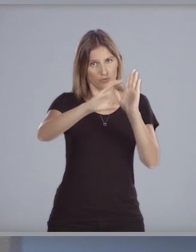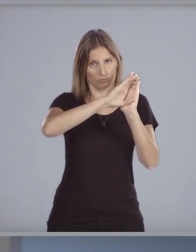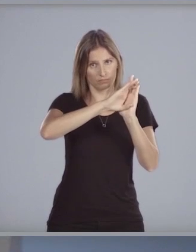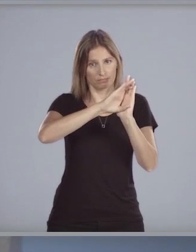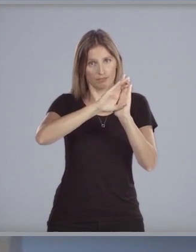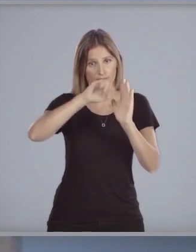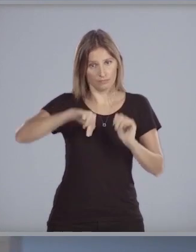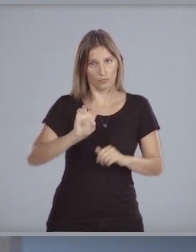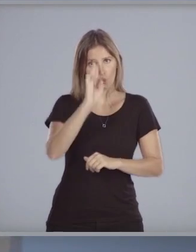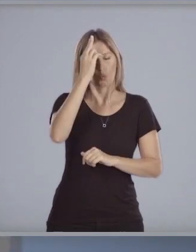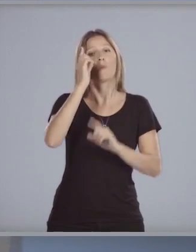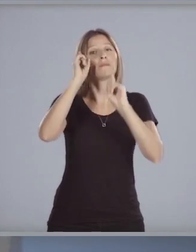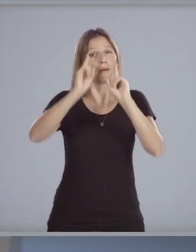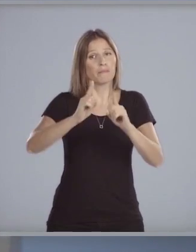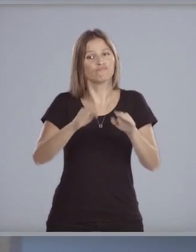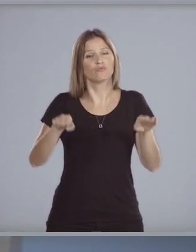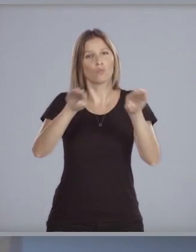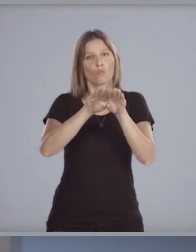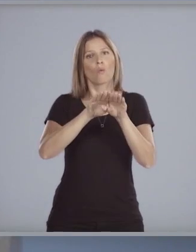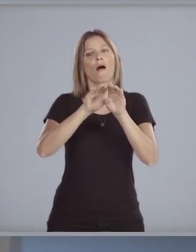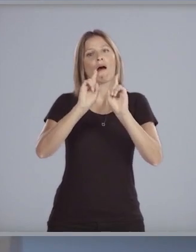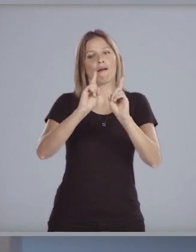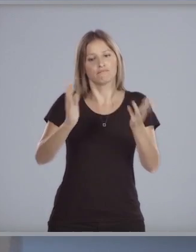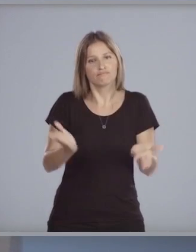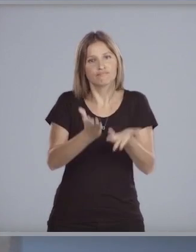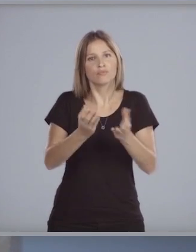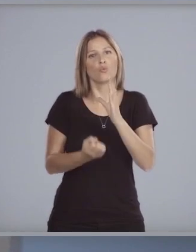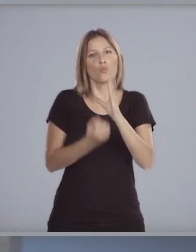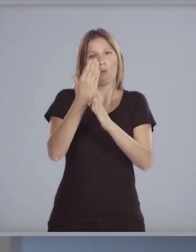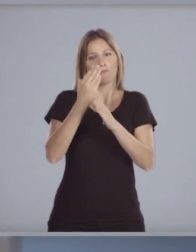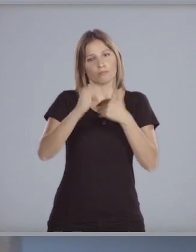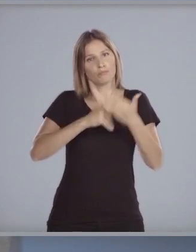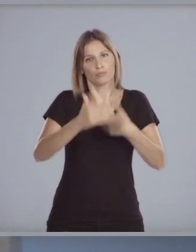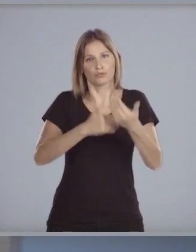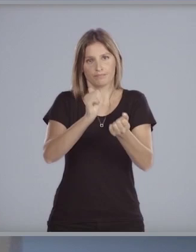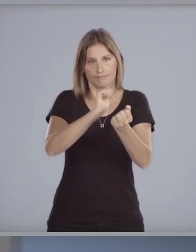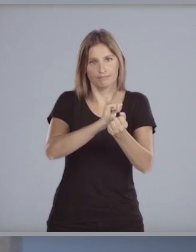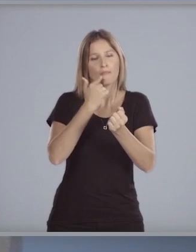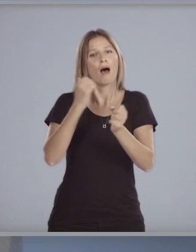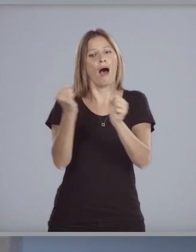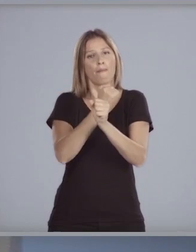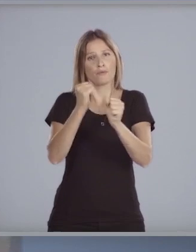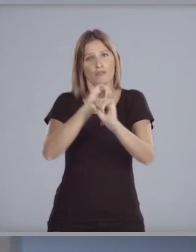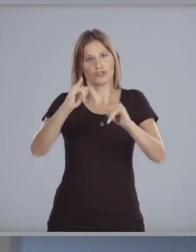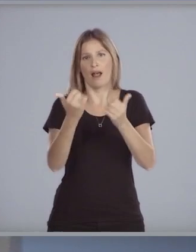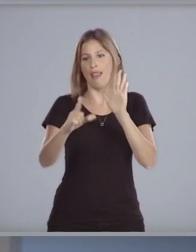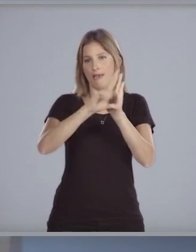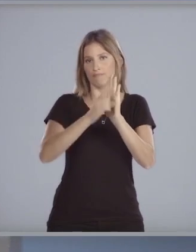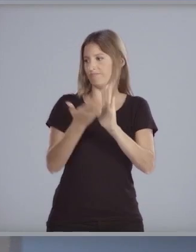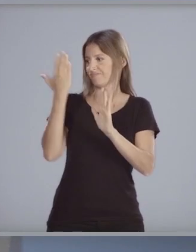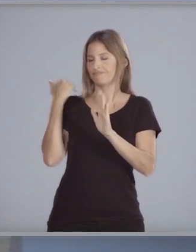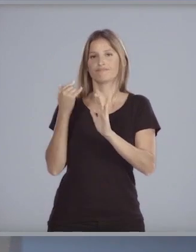en consonancia con la implementación del nuevo proceso penal aprobado por el Poder